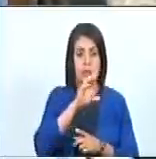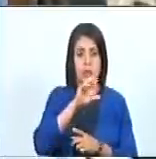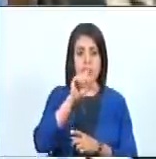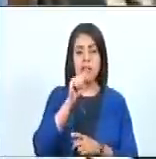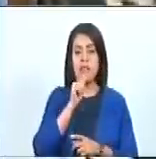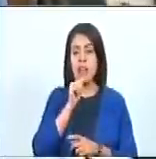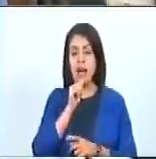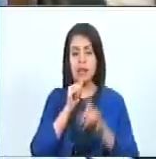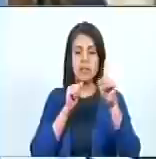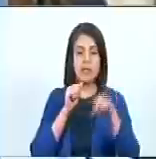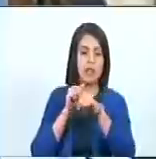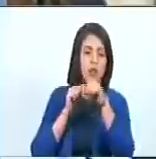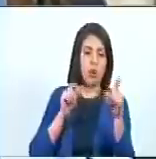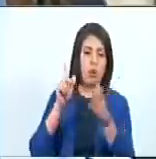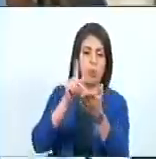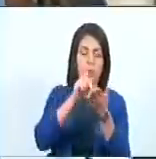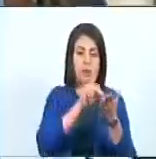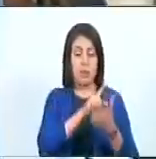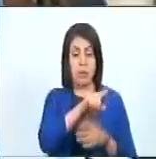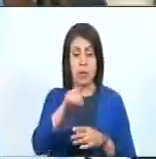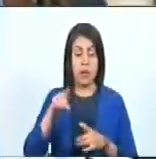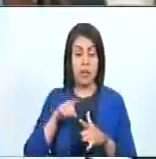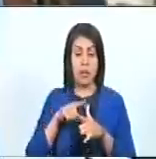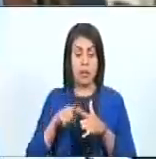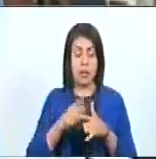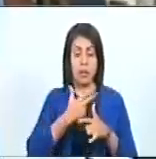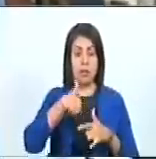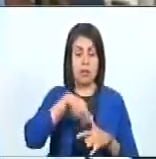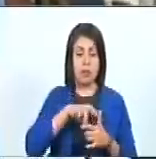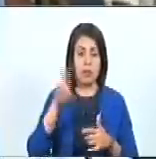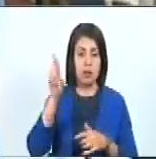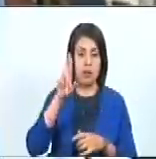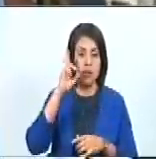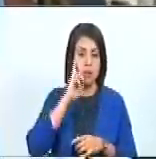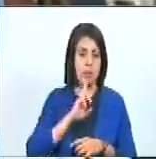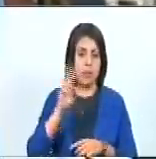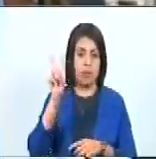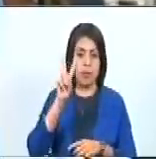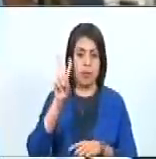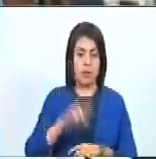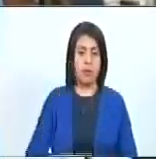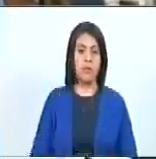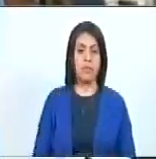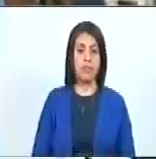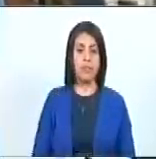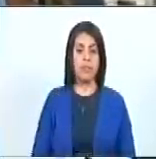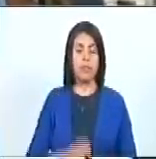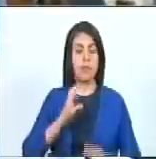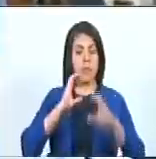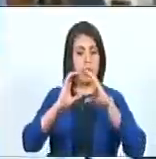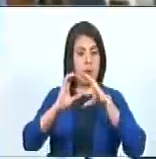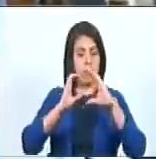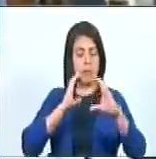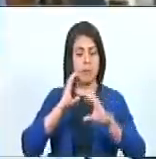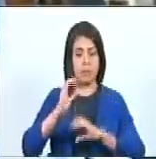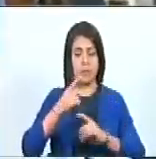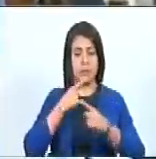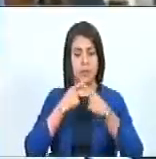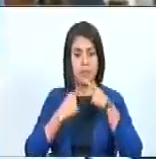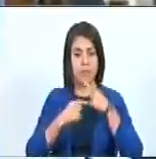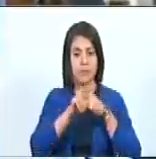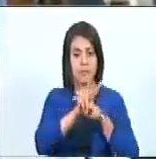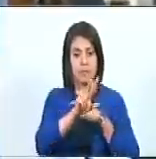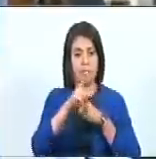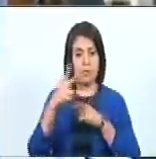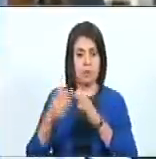no participa en esto. Nuestra República Bolivariana de Venezuela, en un comunicado emitido el